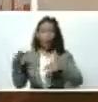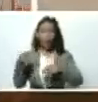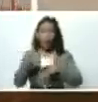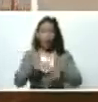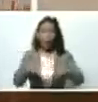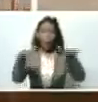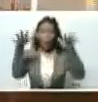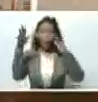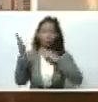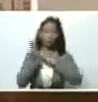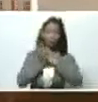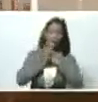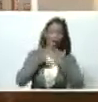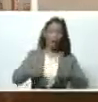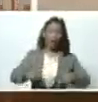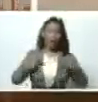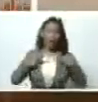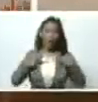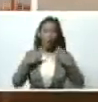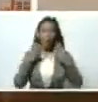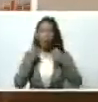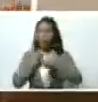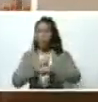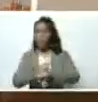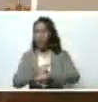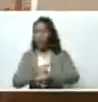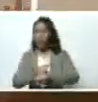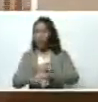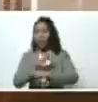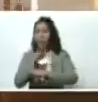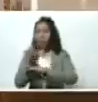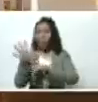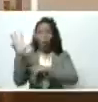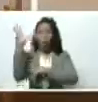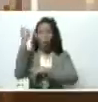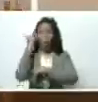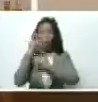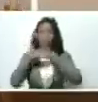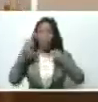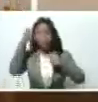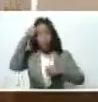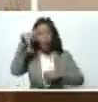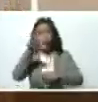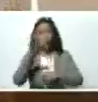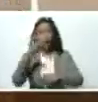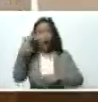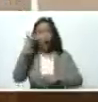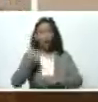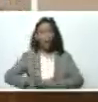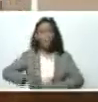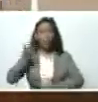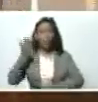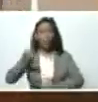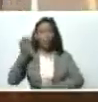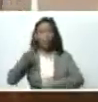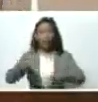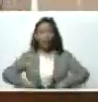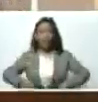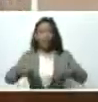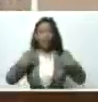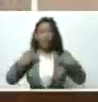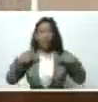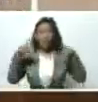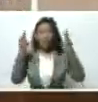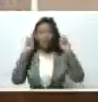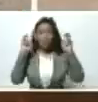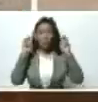resguardó su vida, desde muy temprano en la madrugada a eso es un pueblo que le accedemos fundamentalmente vía marítima, con las lanchas